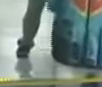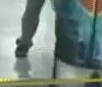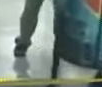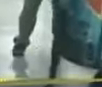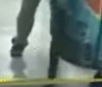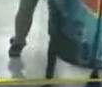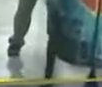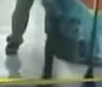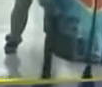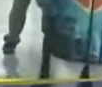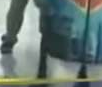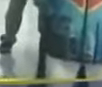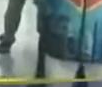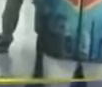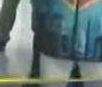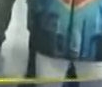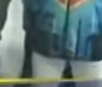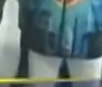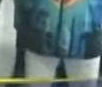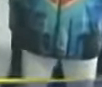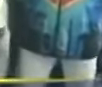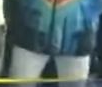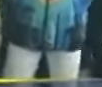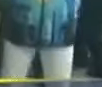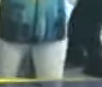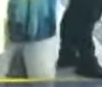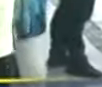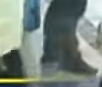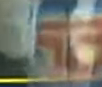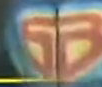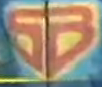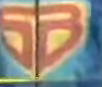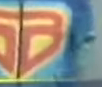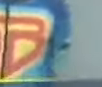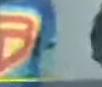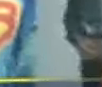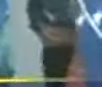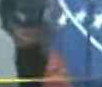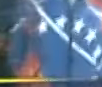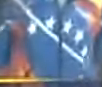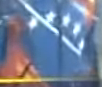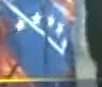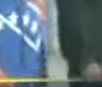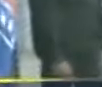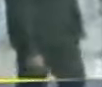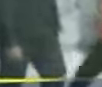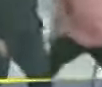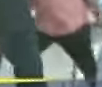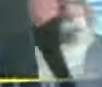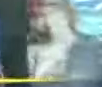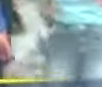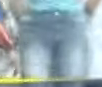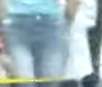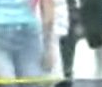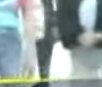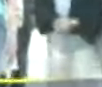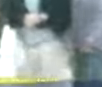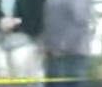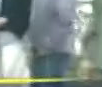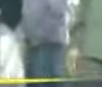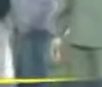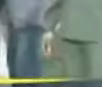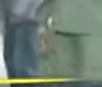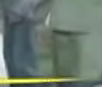unilaterales que desde los Estados Unidos y del gran occidente se han impuesto a Venezuela y sin embargo hay un gran esfuerzo por garantizar los derechos fundamentales a la